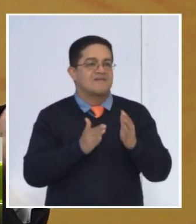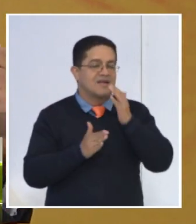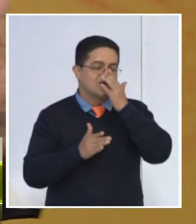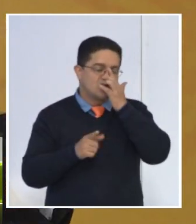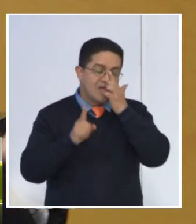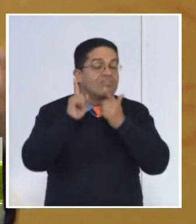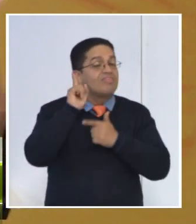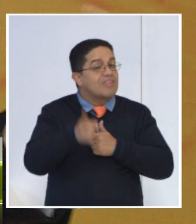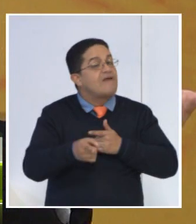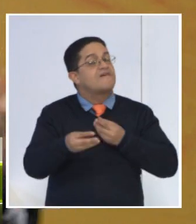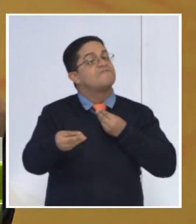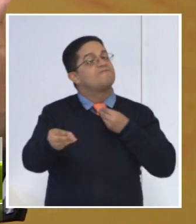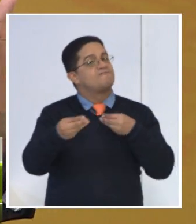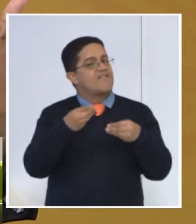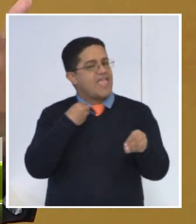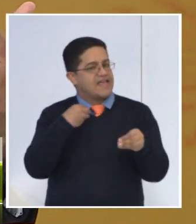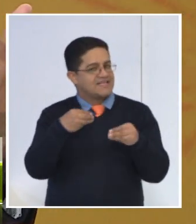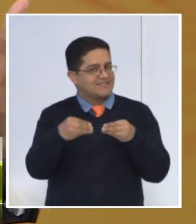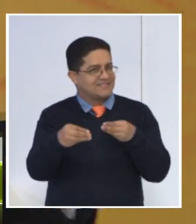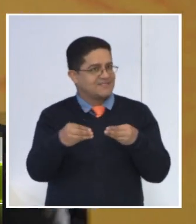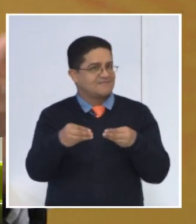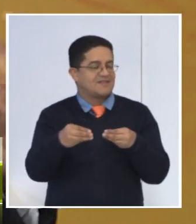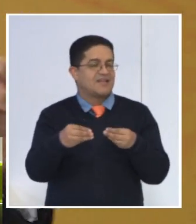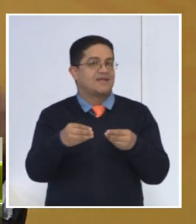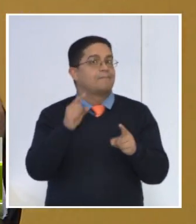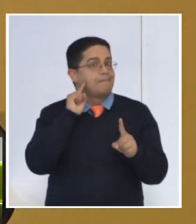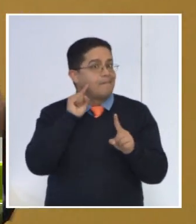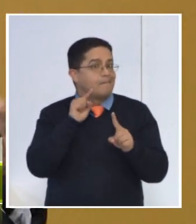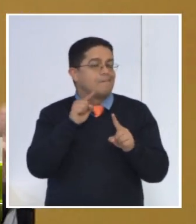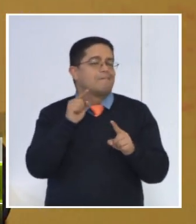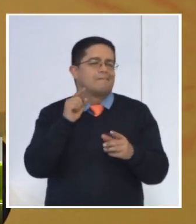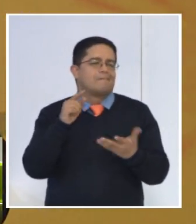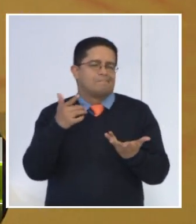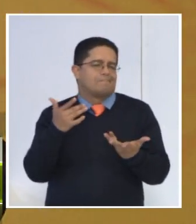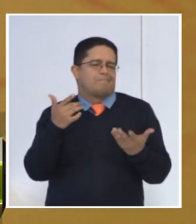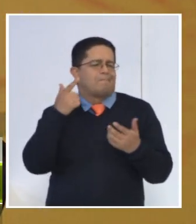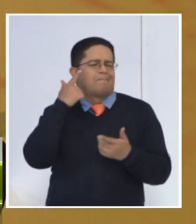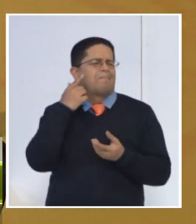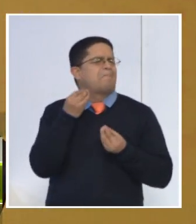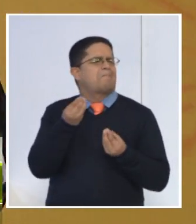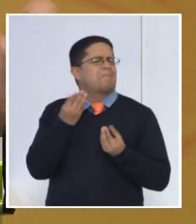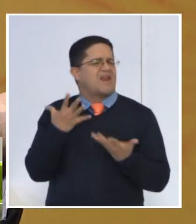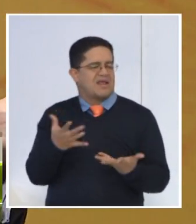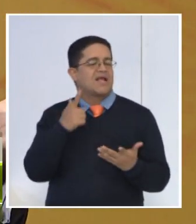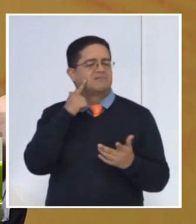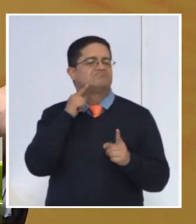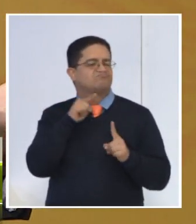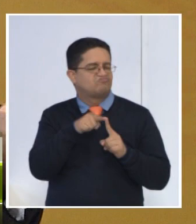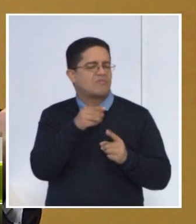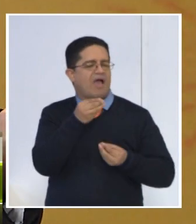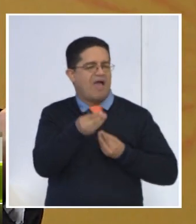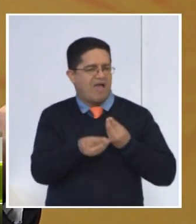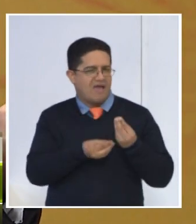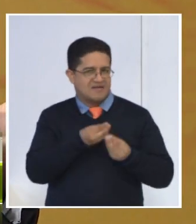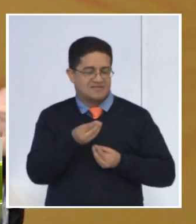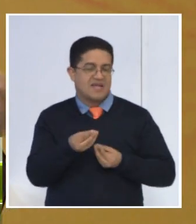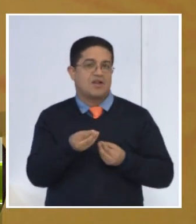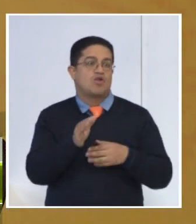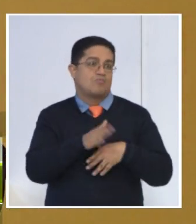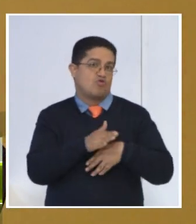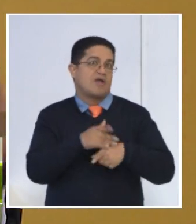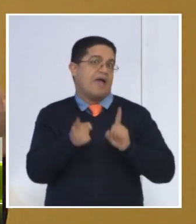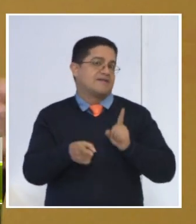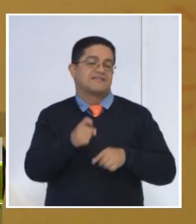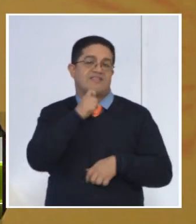flexible para poder llevar a cabo el plan teniendo en consideración nuestros contratiempos.